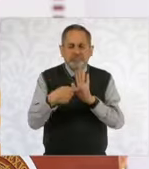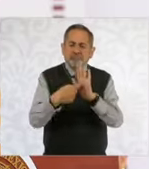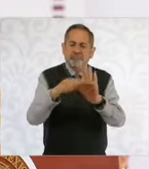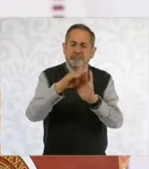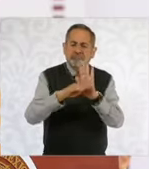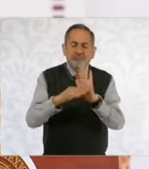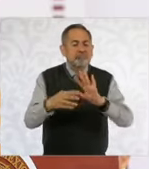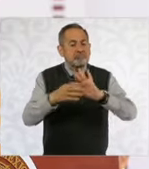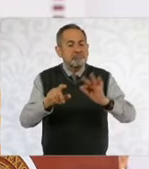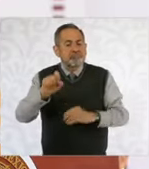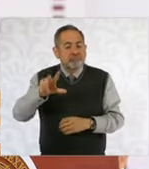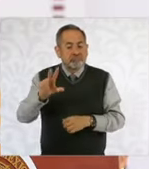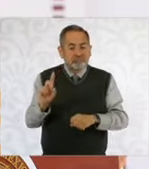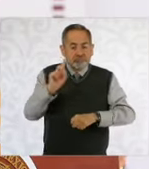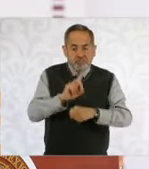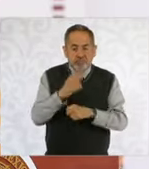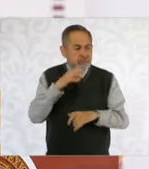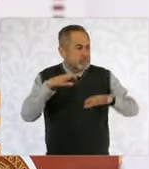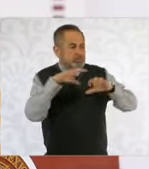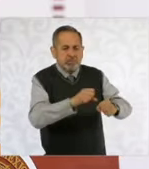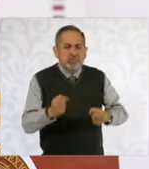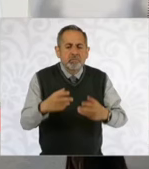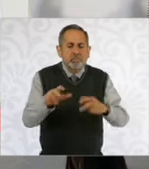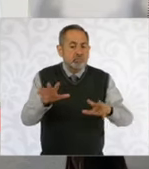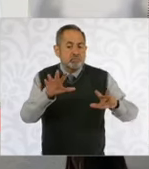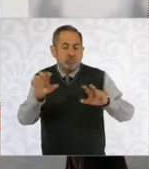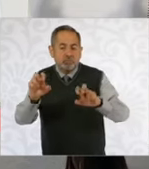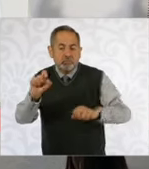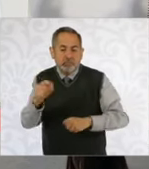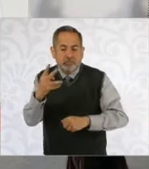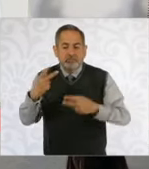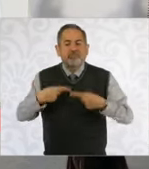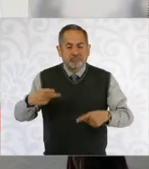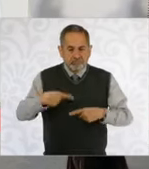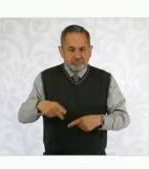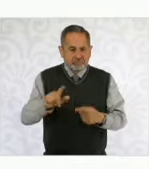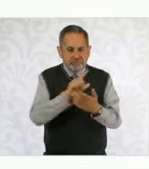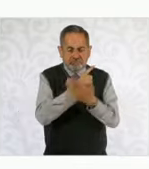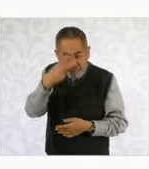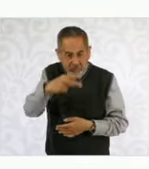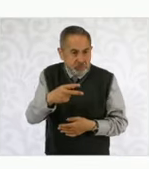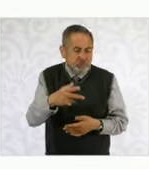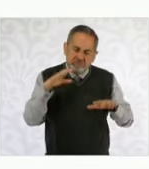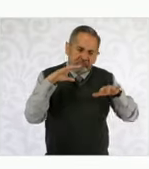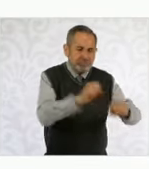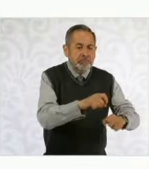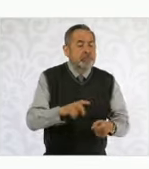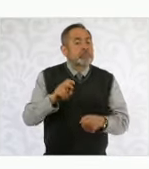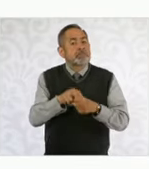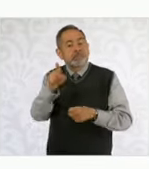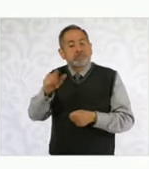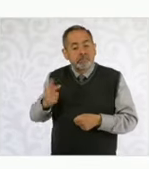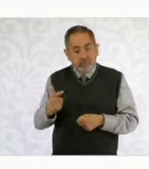En estos 28 días han sido detenidas 824 personas por delitos de alto impacto. En Guanajuato,